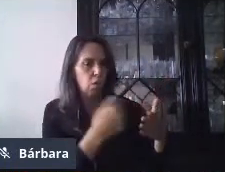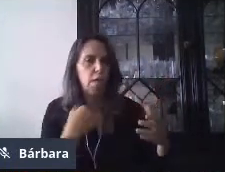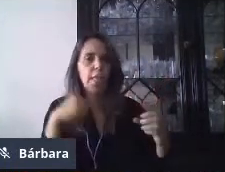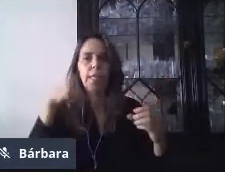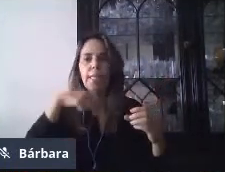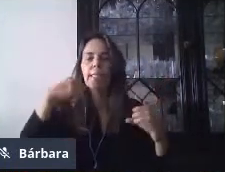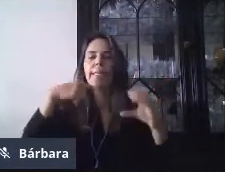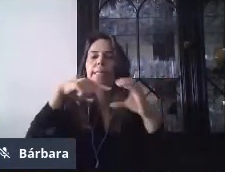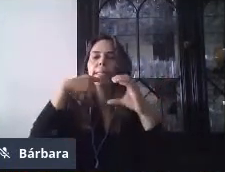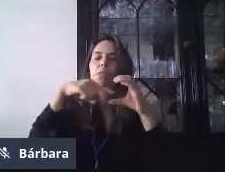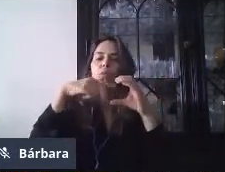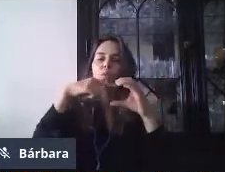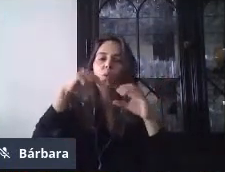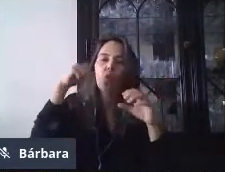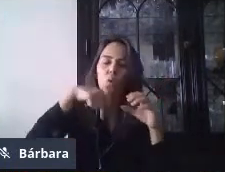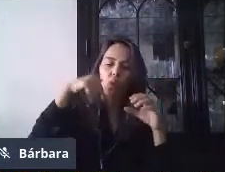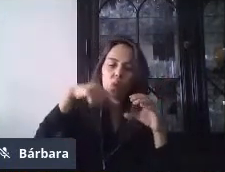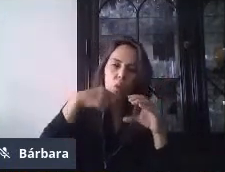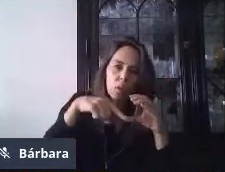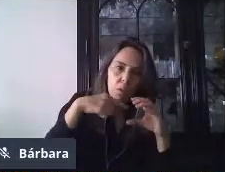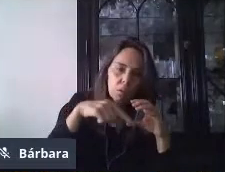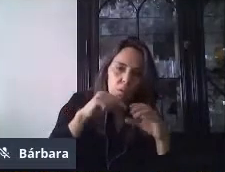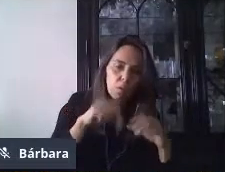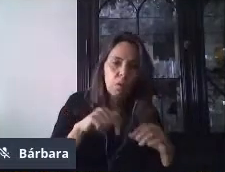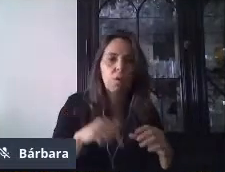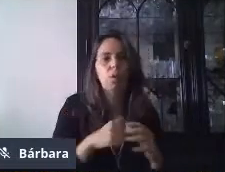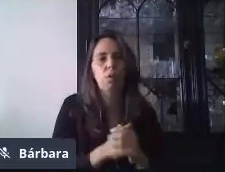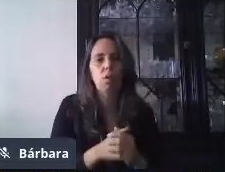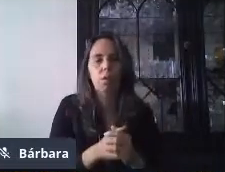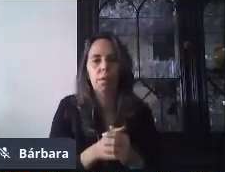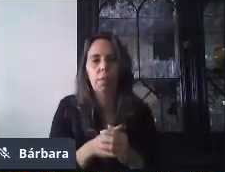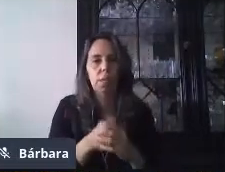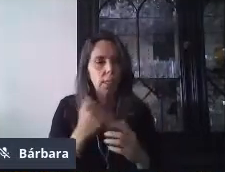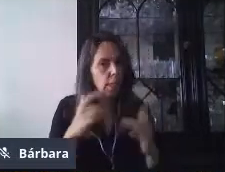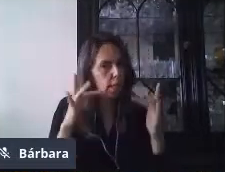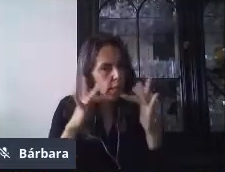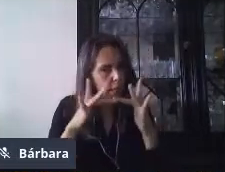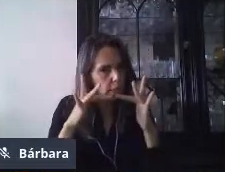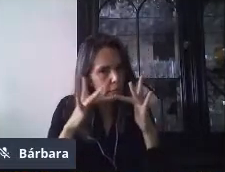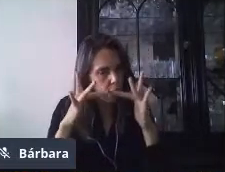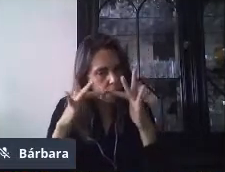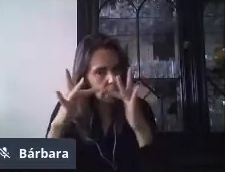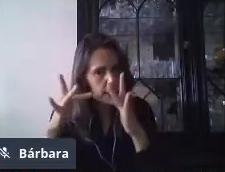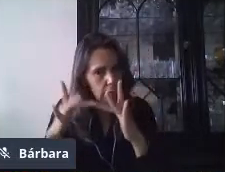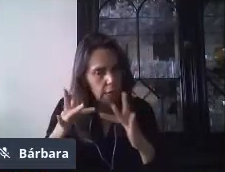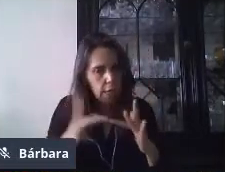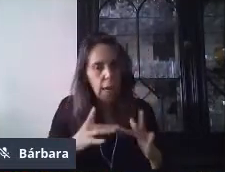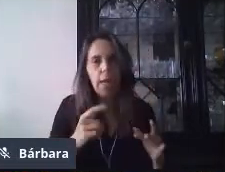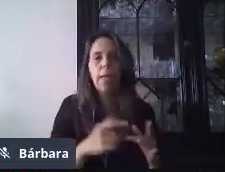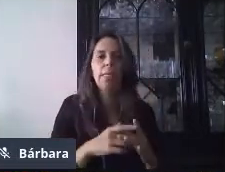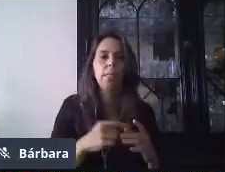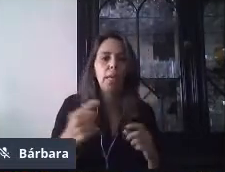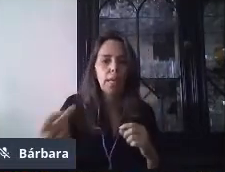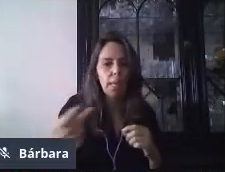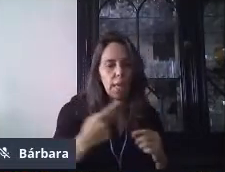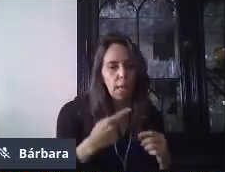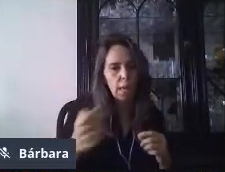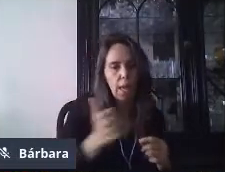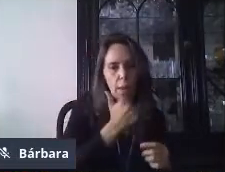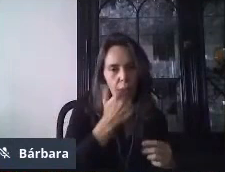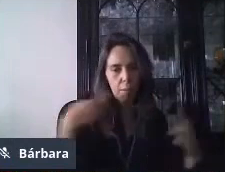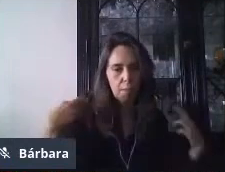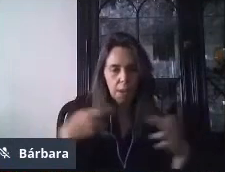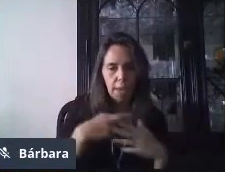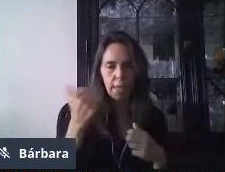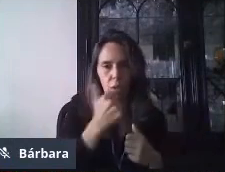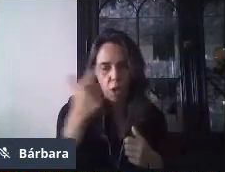más adelante lo vamos a ver, pues, entramos desde el enlace que yo le compartí a mis alumnos, solamente vamos a tener la vista y siempre